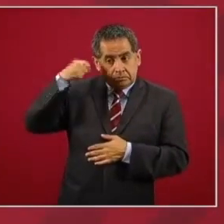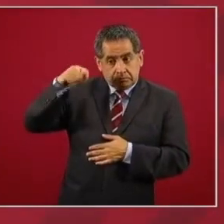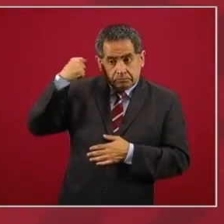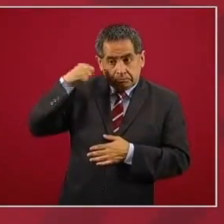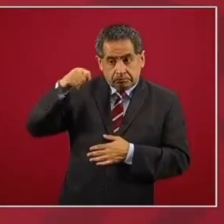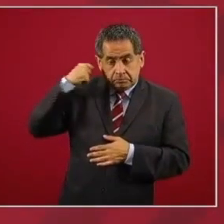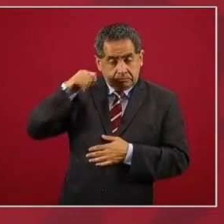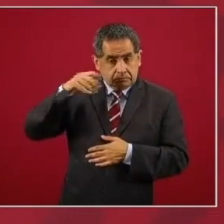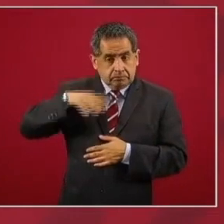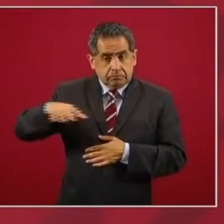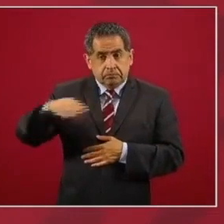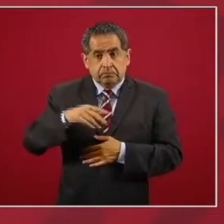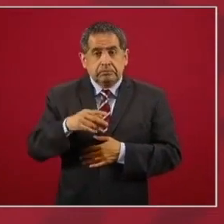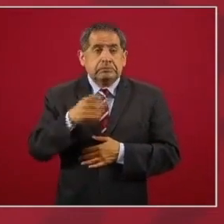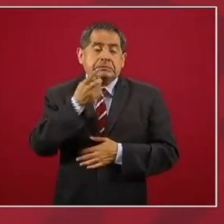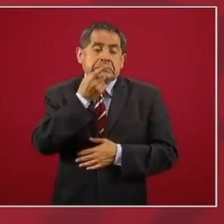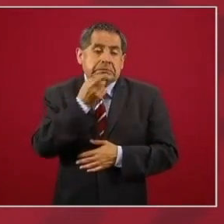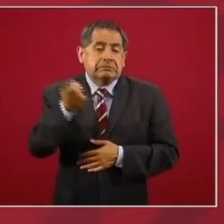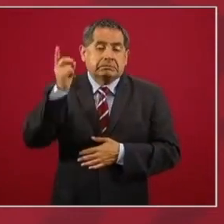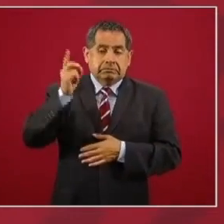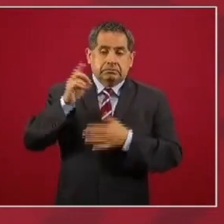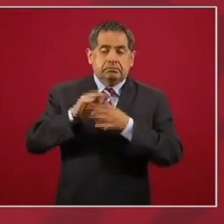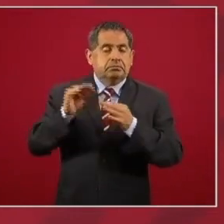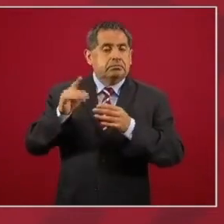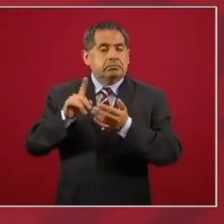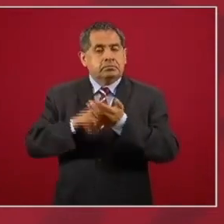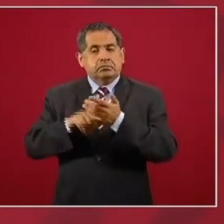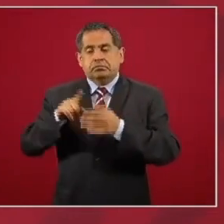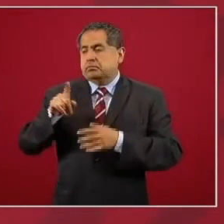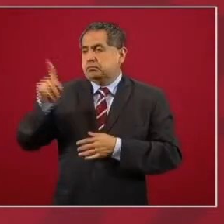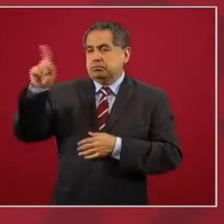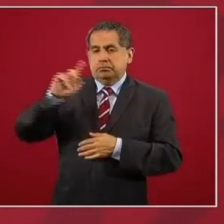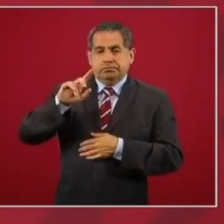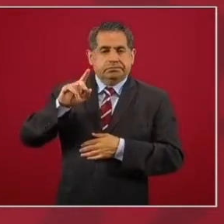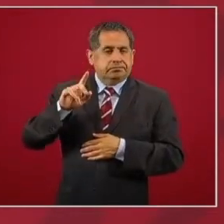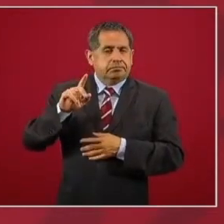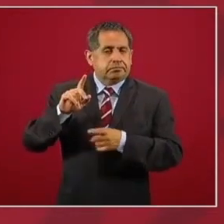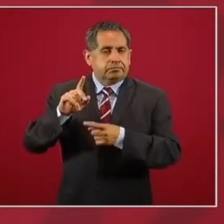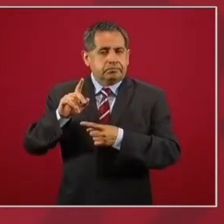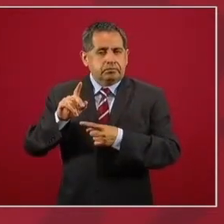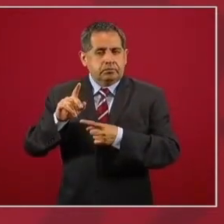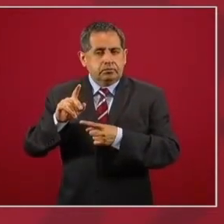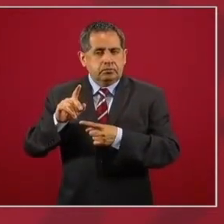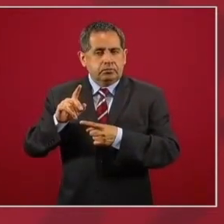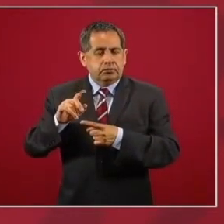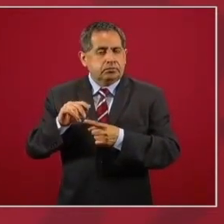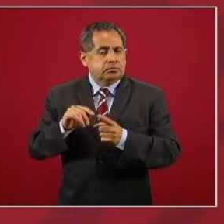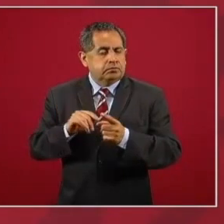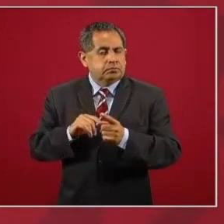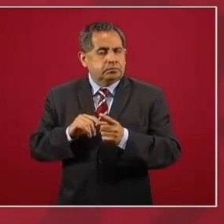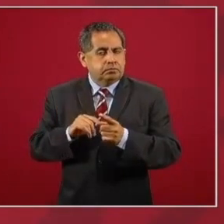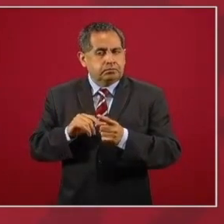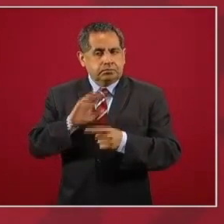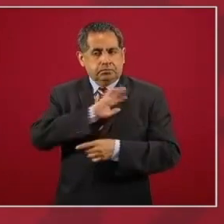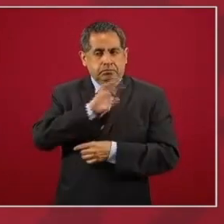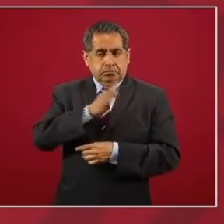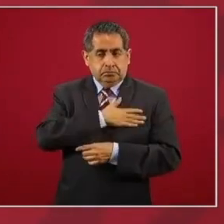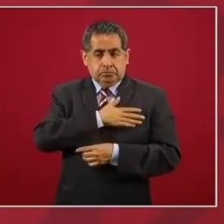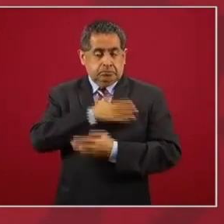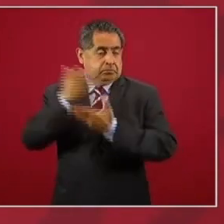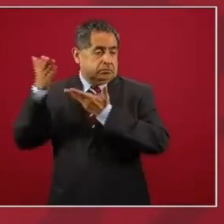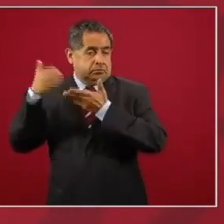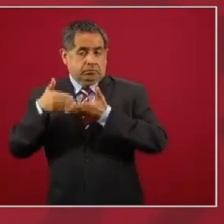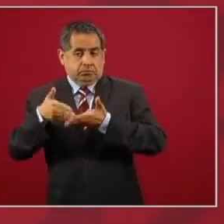se habla de que cuando llegan los conquistadores,